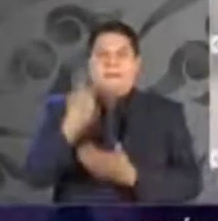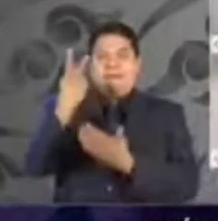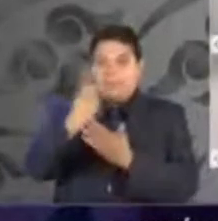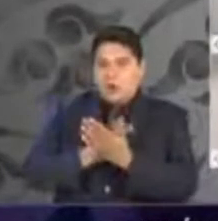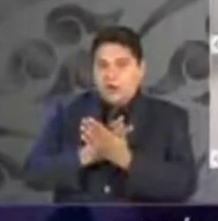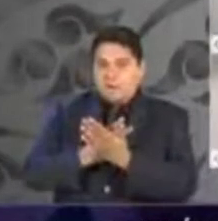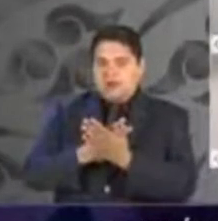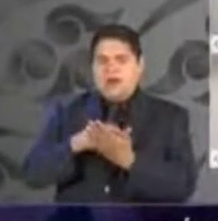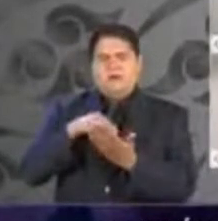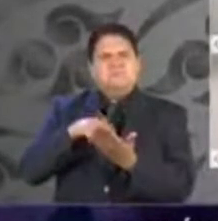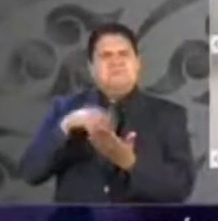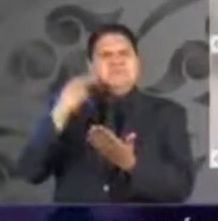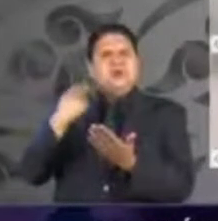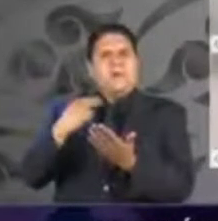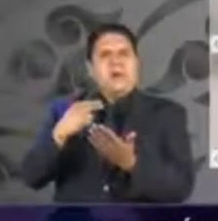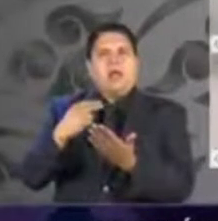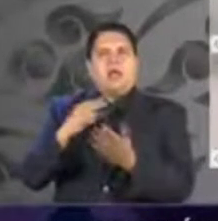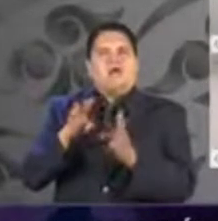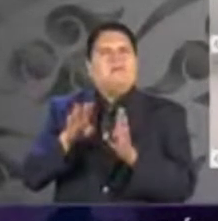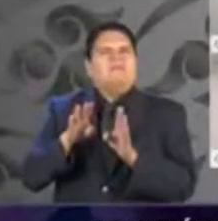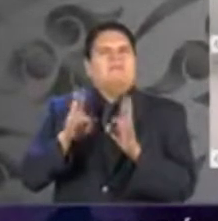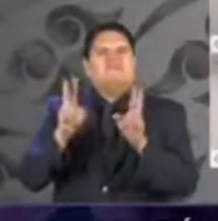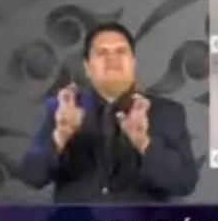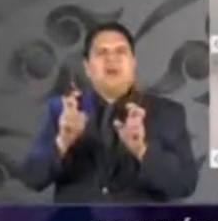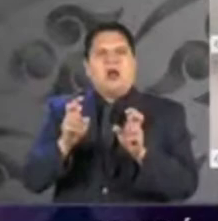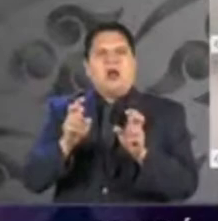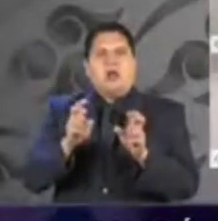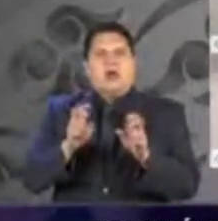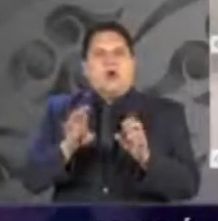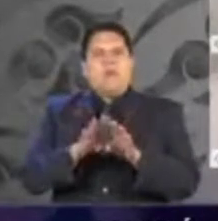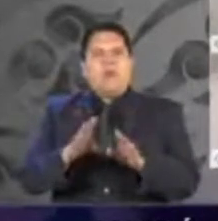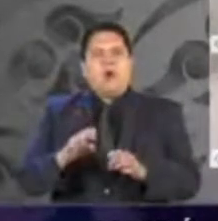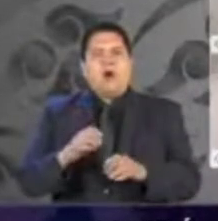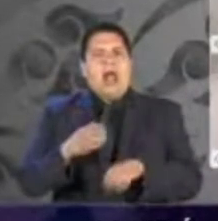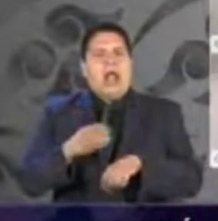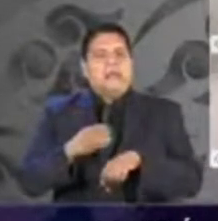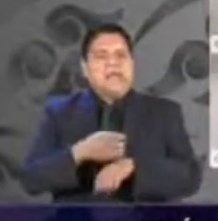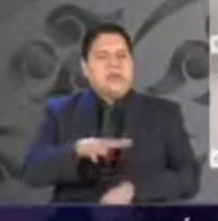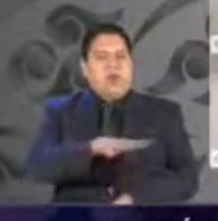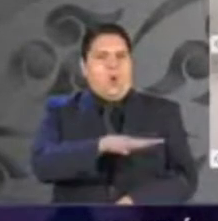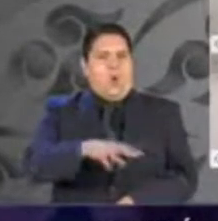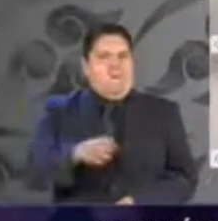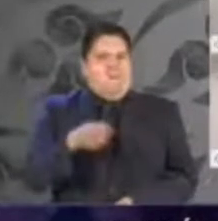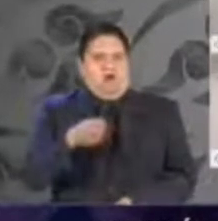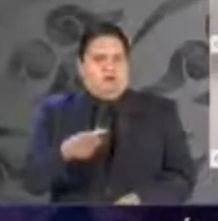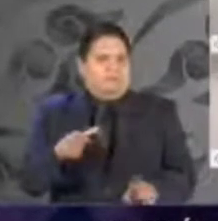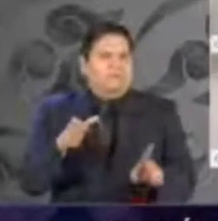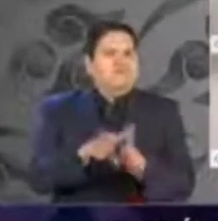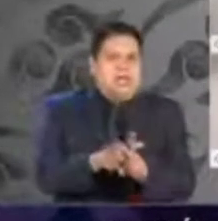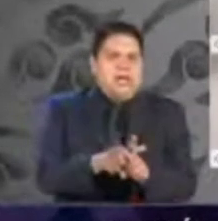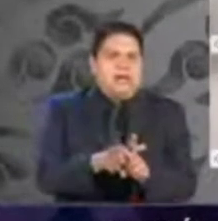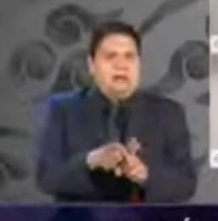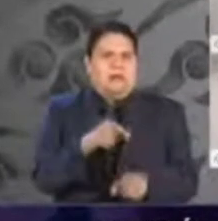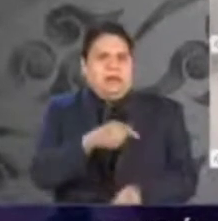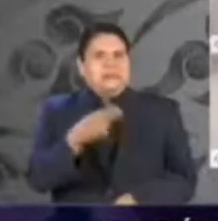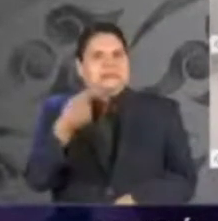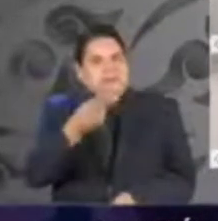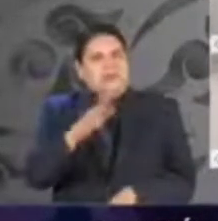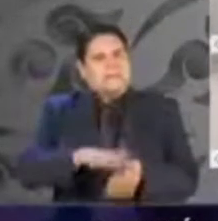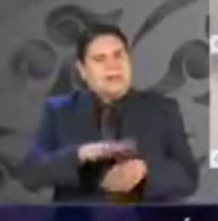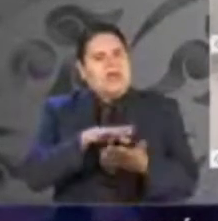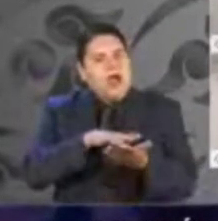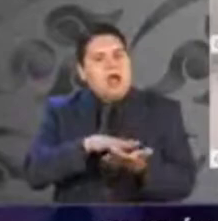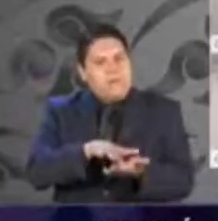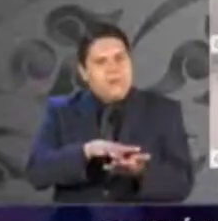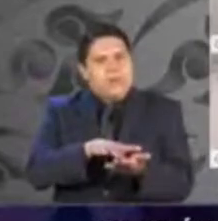el del fortalecimiento del estado de fuerza y las capacidades institucionales que fue presentado ante la Secretaría de